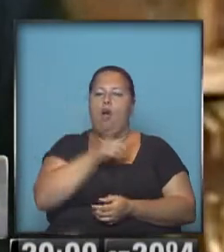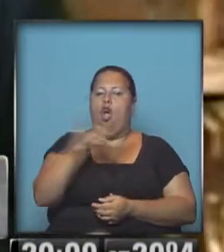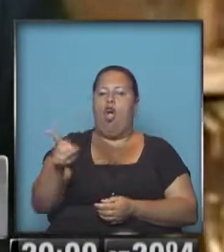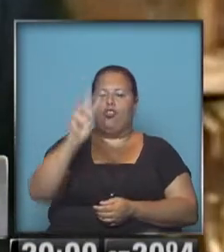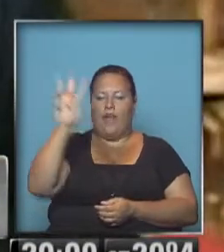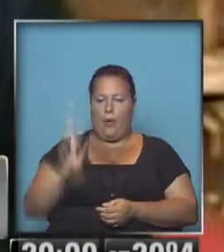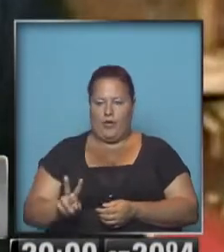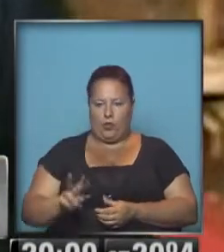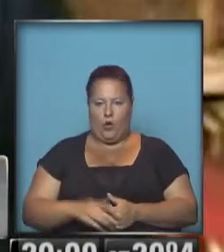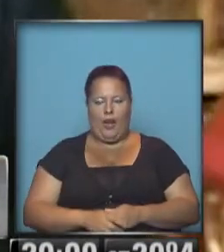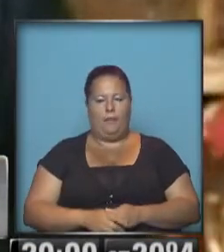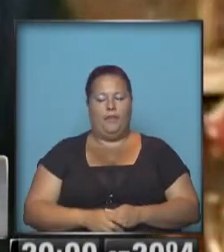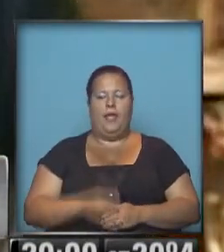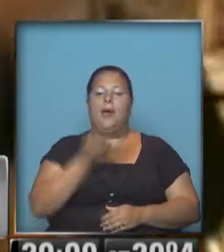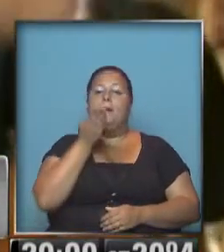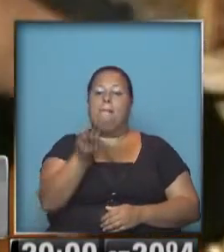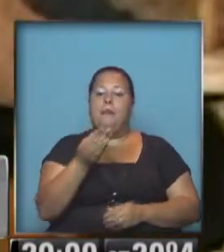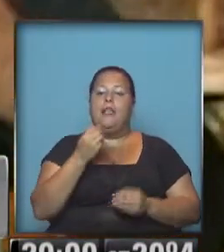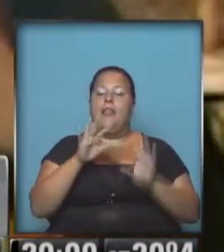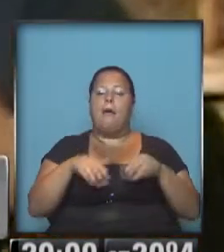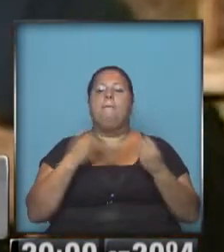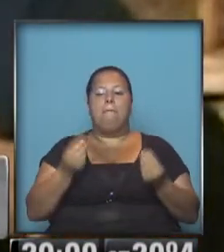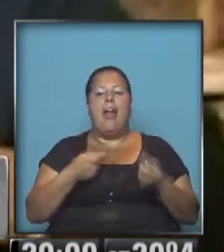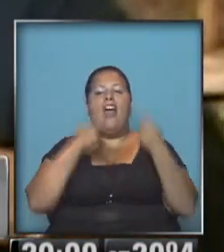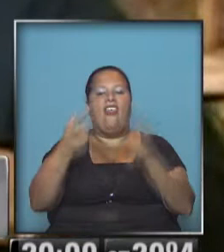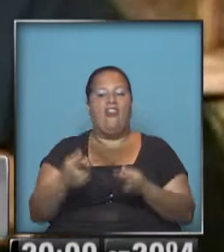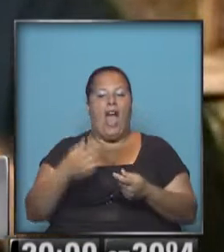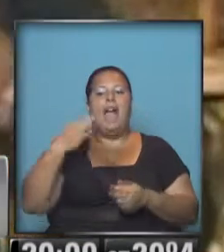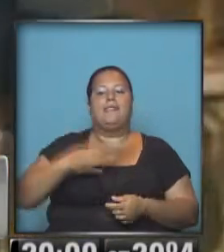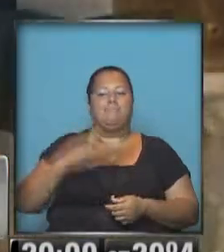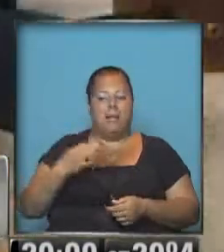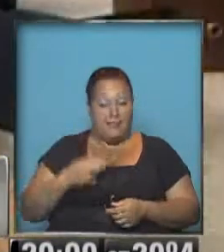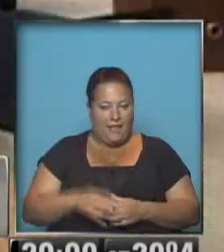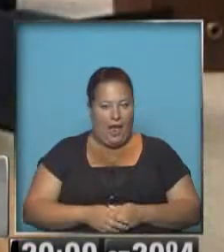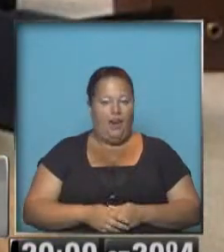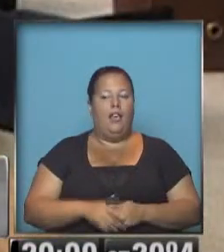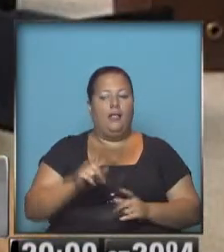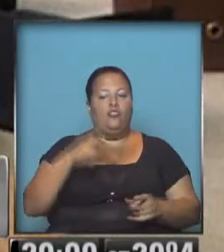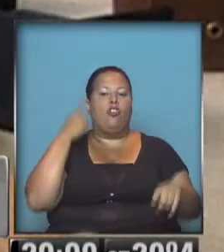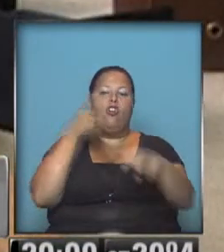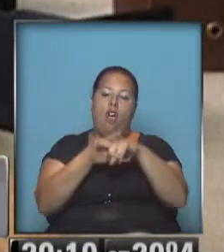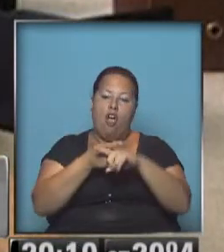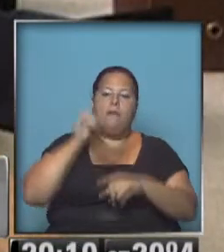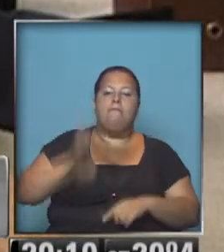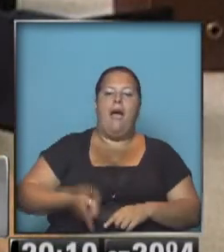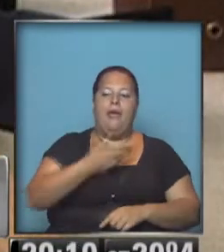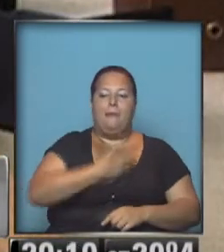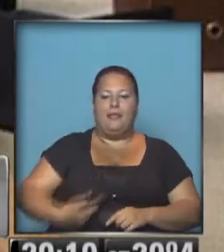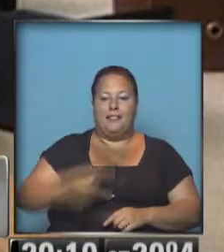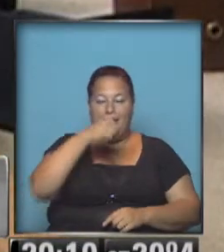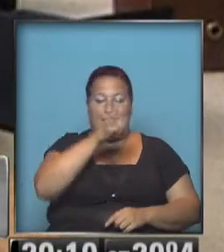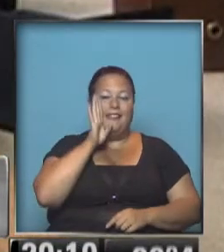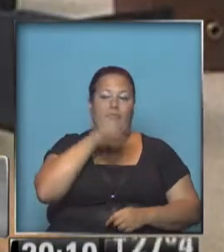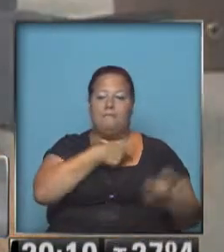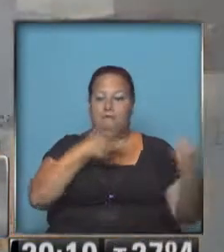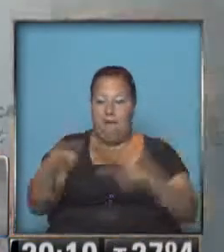su país. La petición se realizó para que le otorguen poderes especiales y así enfrentar la orden ejecutiva emitida desde